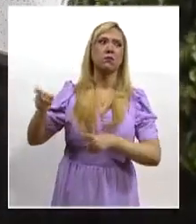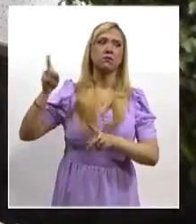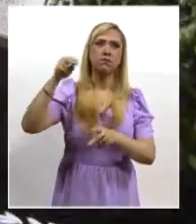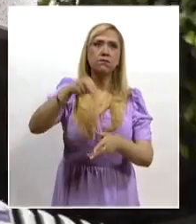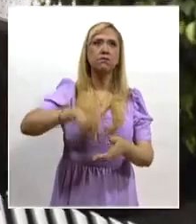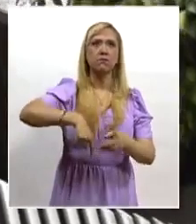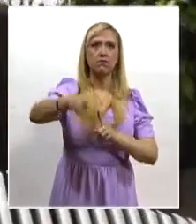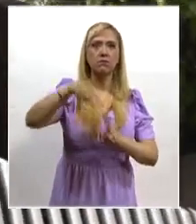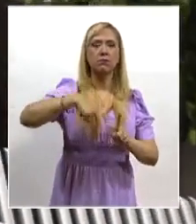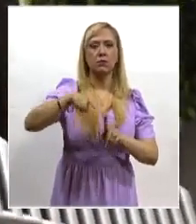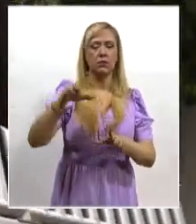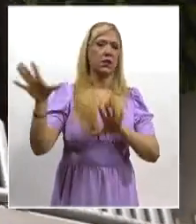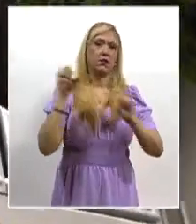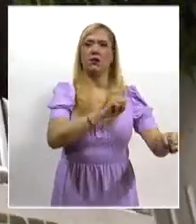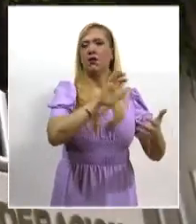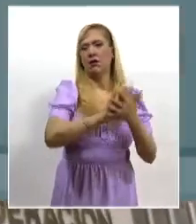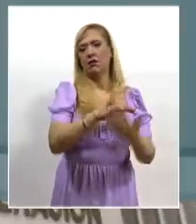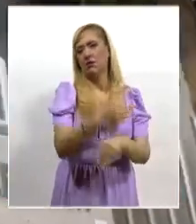se sigue en su contra.